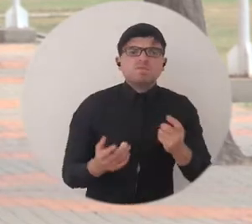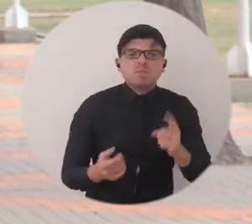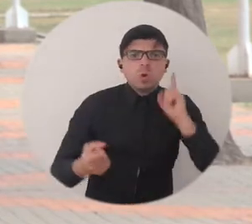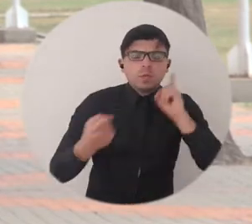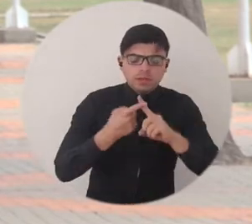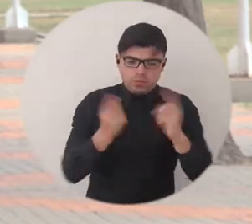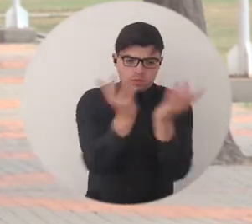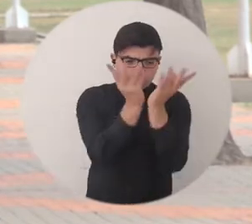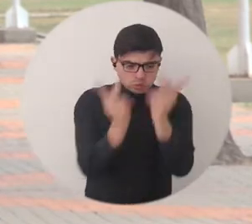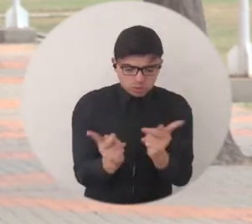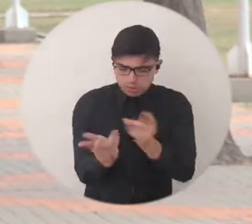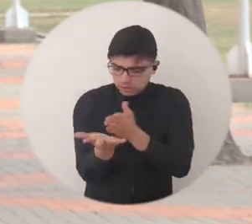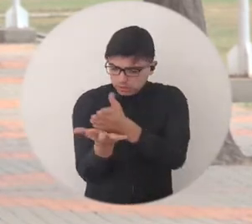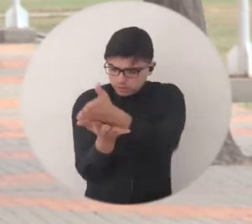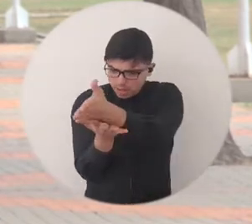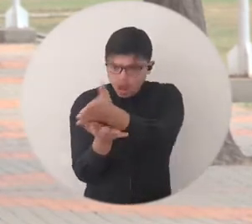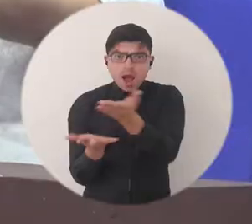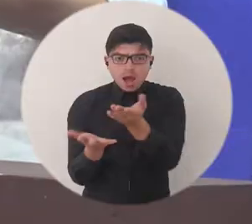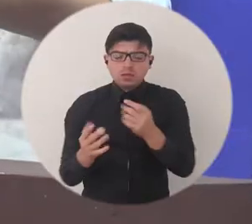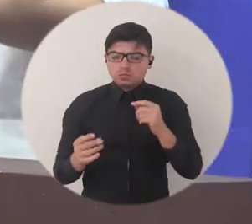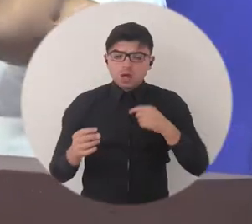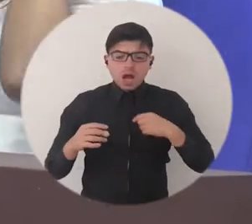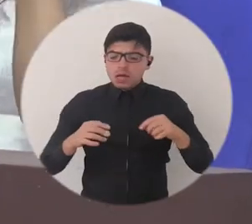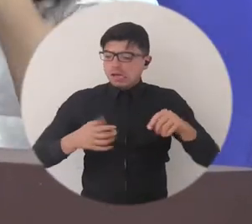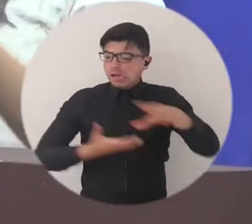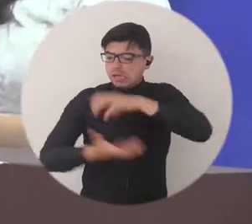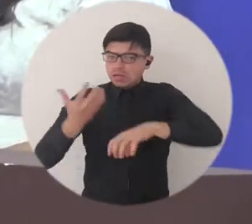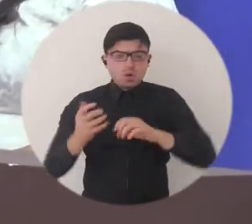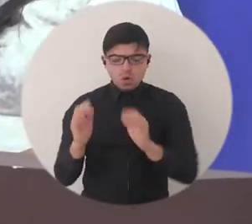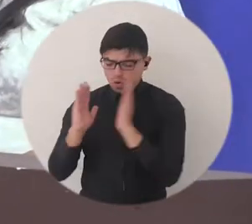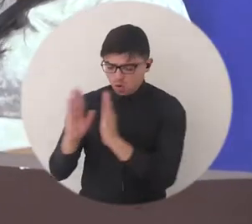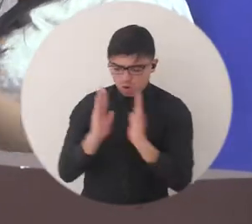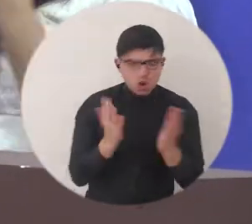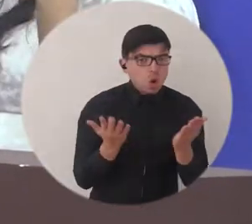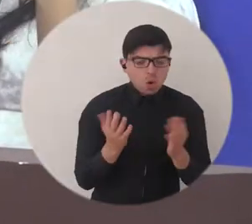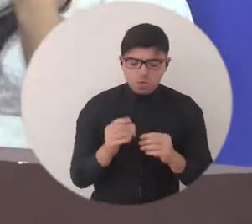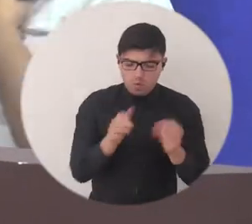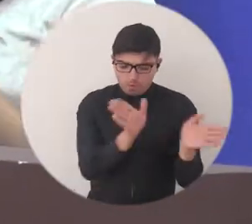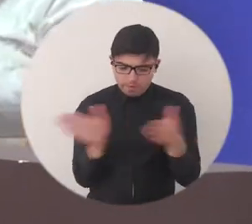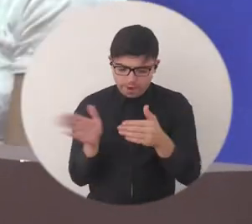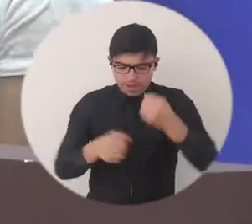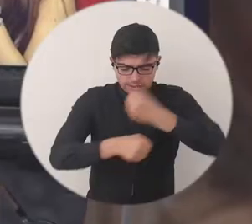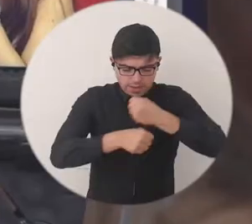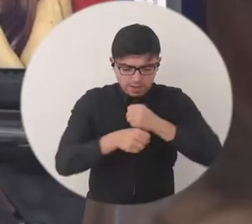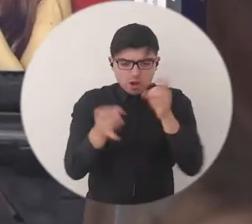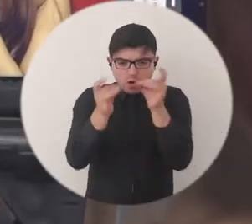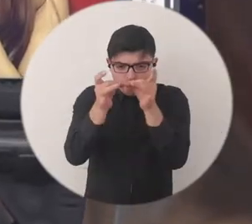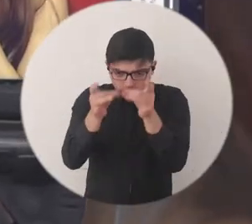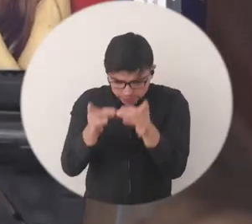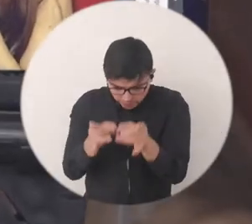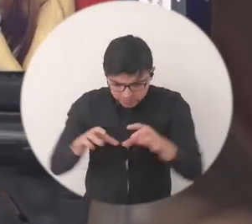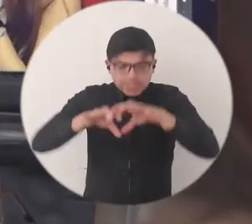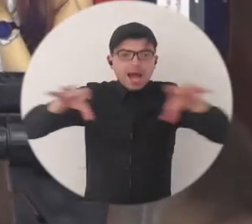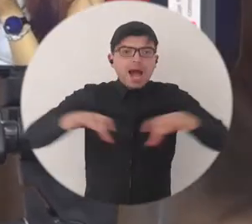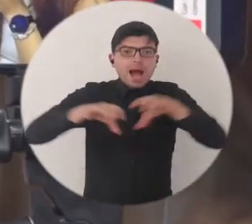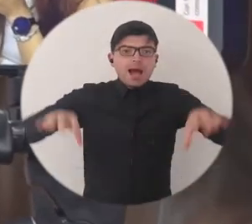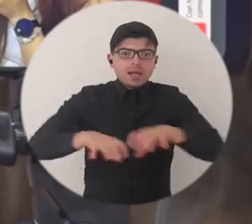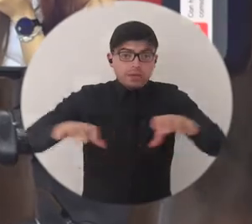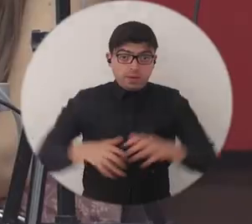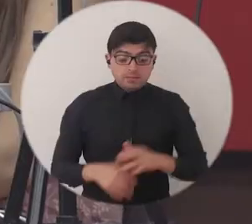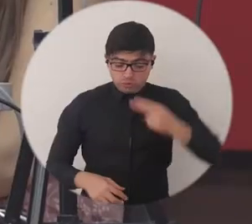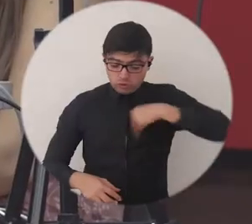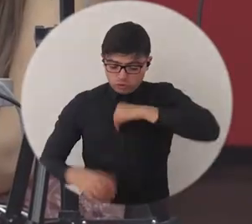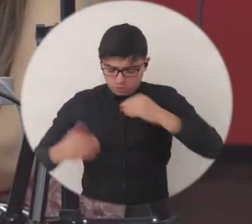que se busca que los estudiantes del programa estemos organizados en un plan de trabajo y en un cronograma de actividades.